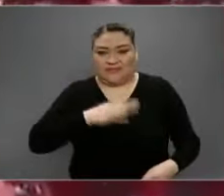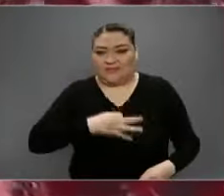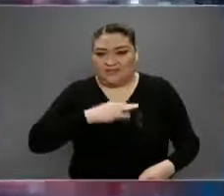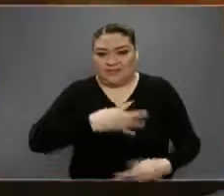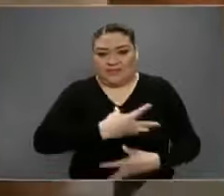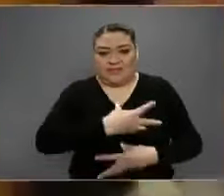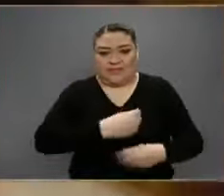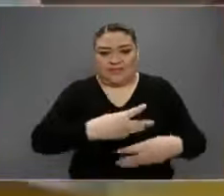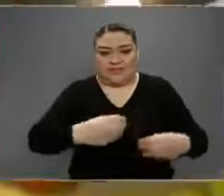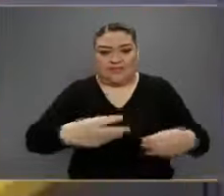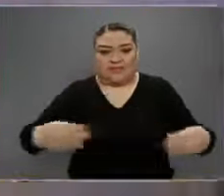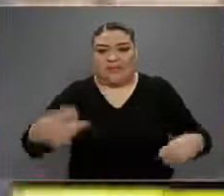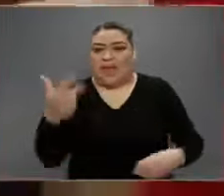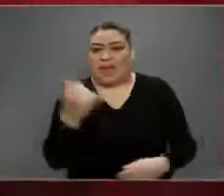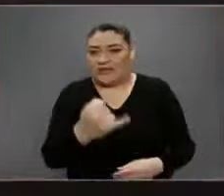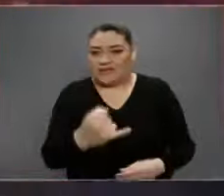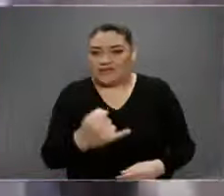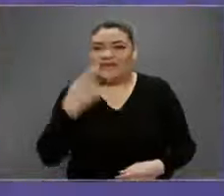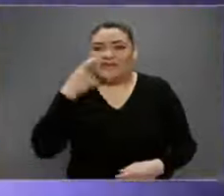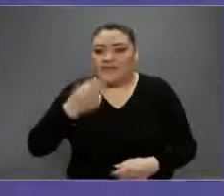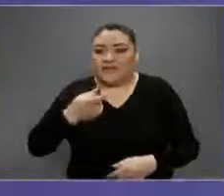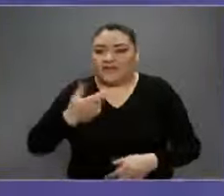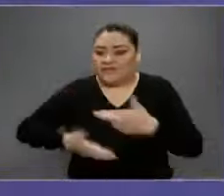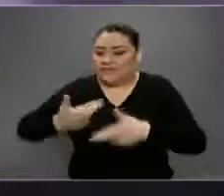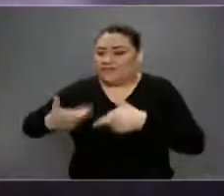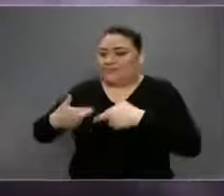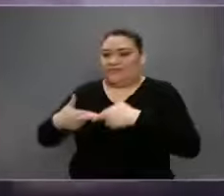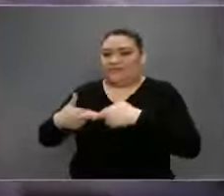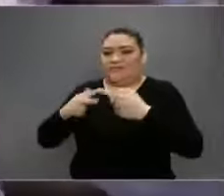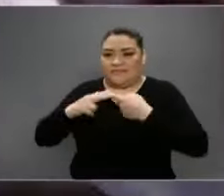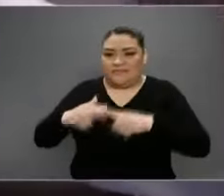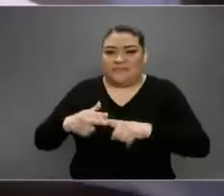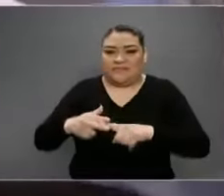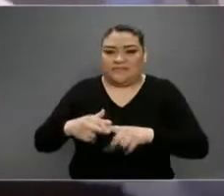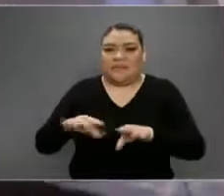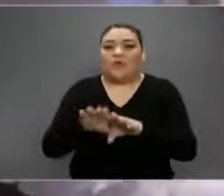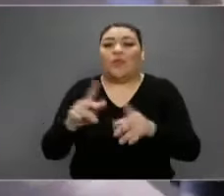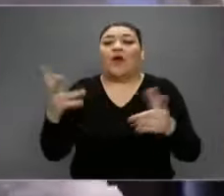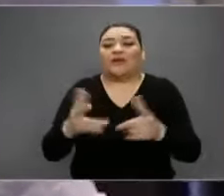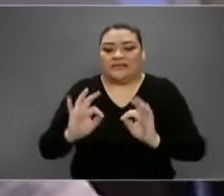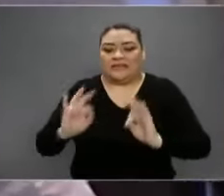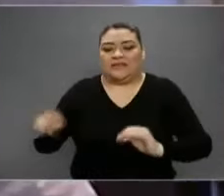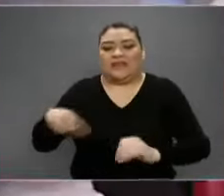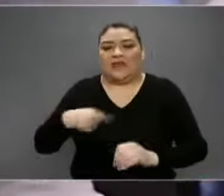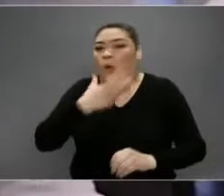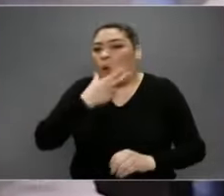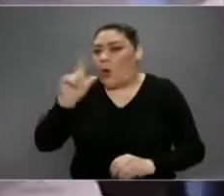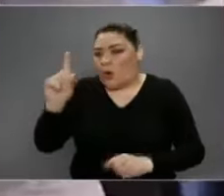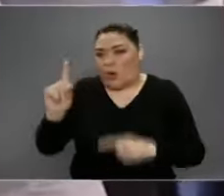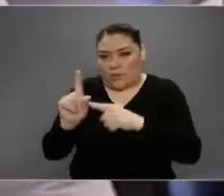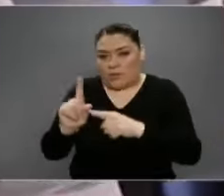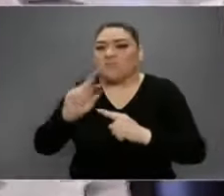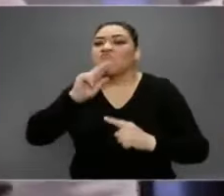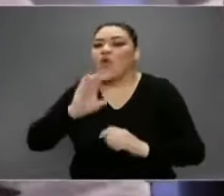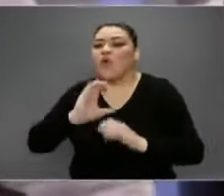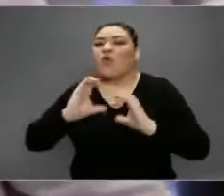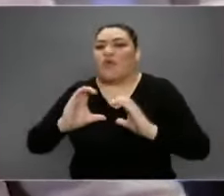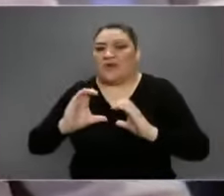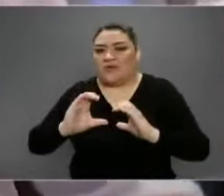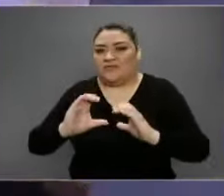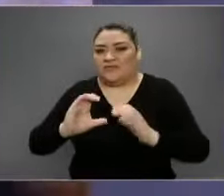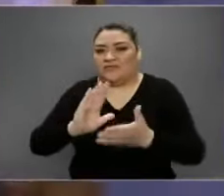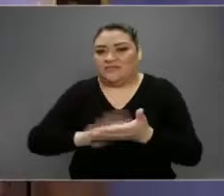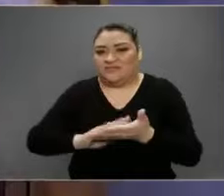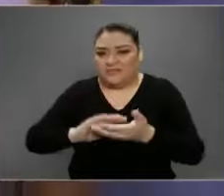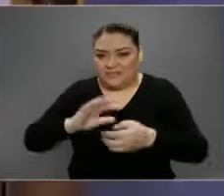infecciosas y más los virus respiratorios. Y ahora vemos, Ricardo, en reversa, ¿qué hubiera pasado si el mismo hombre, al estornudar, se